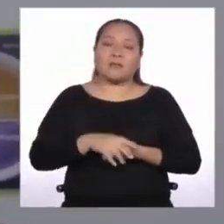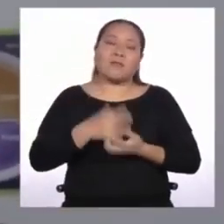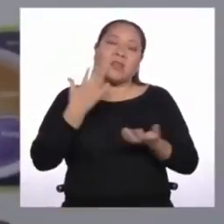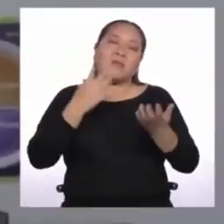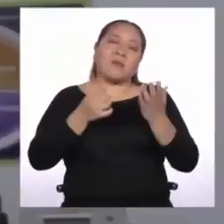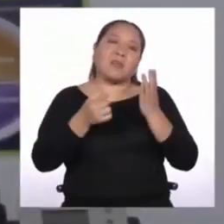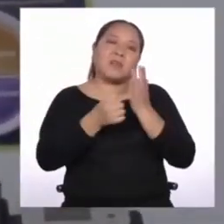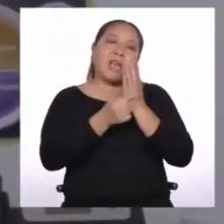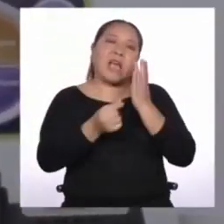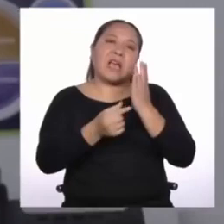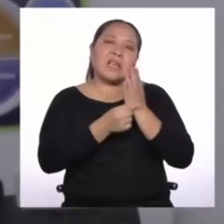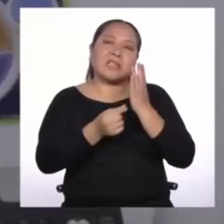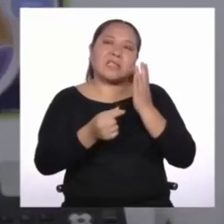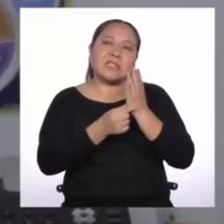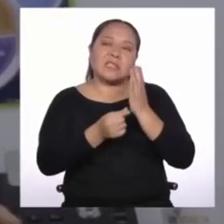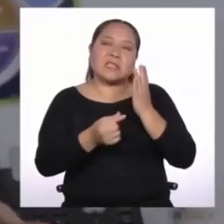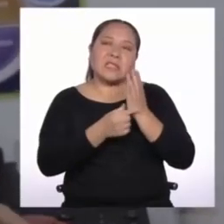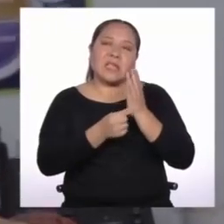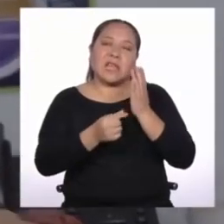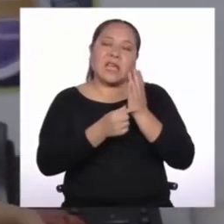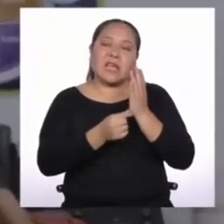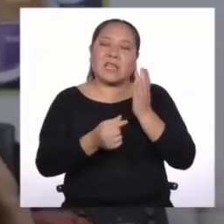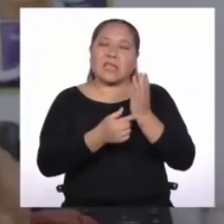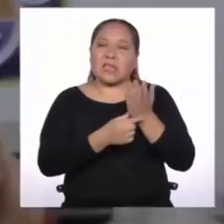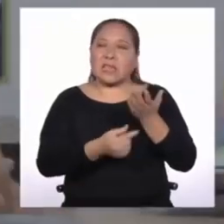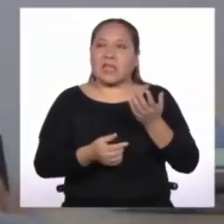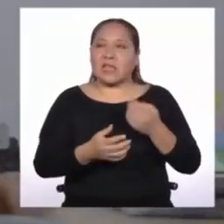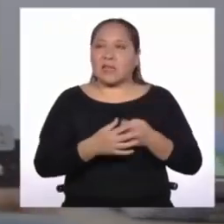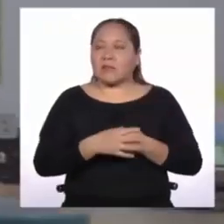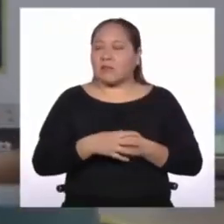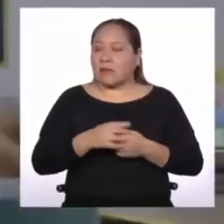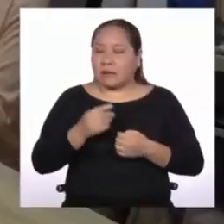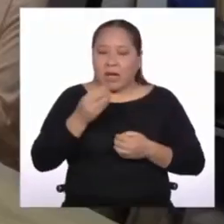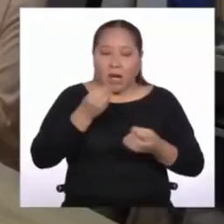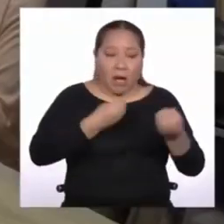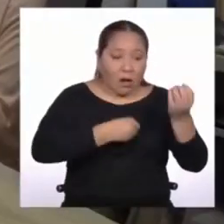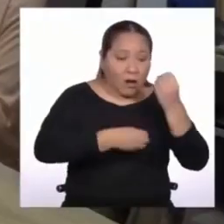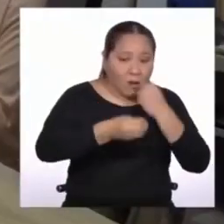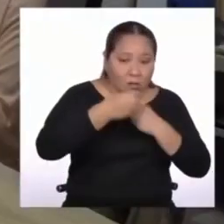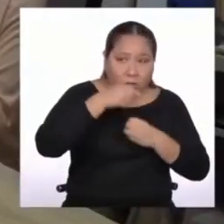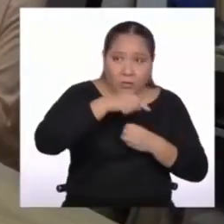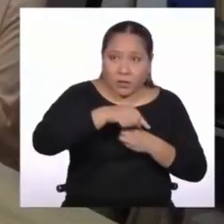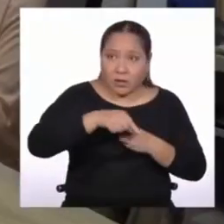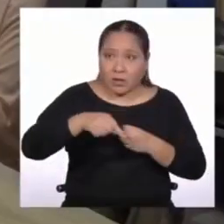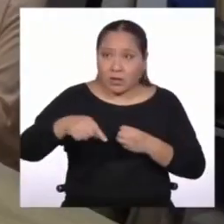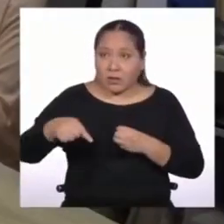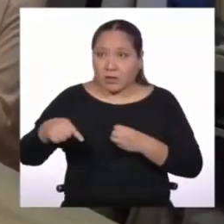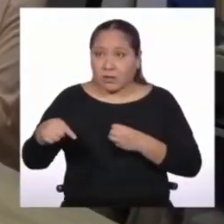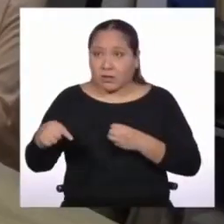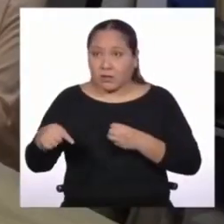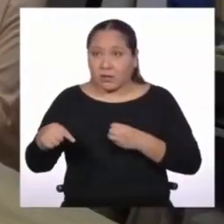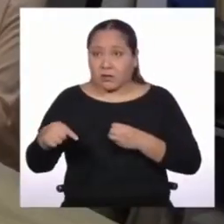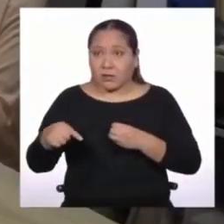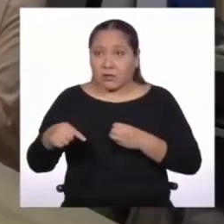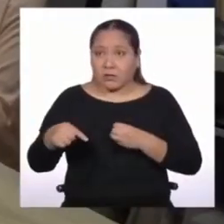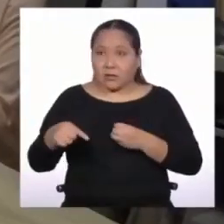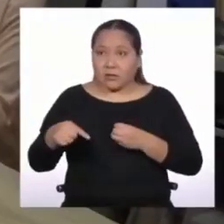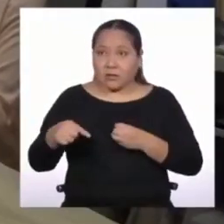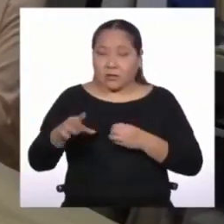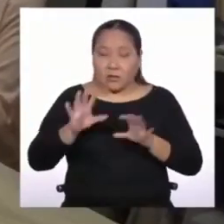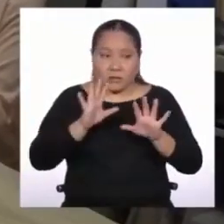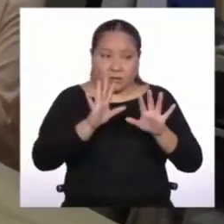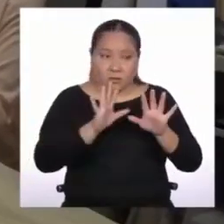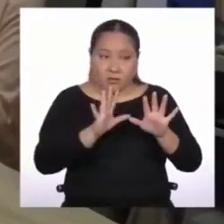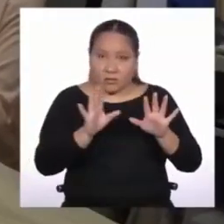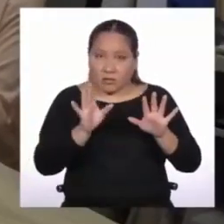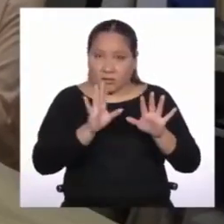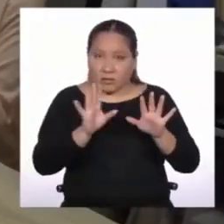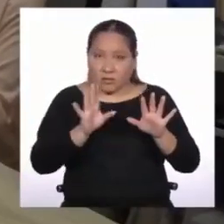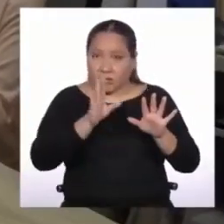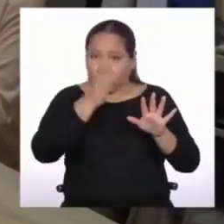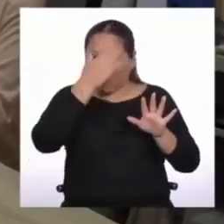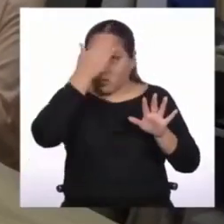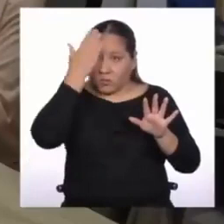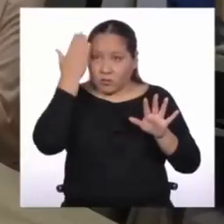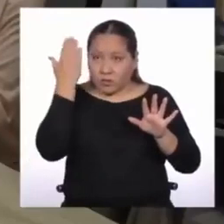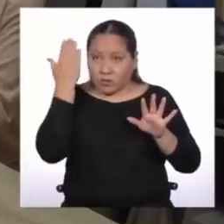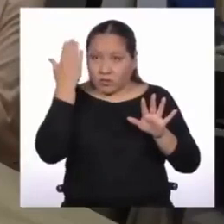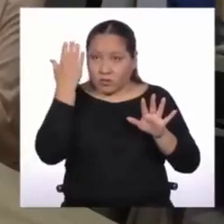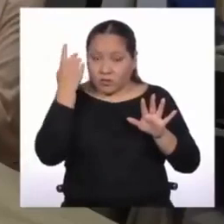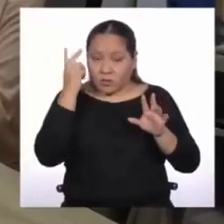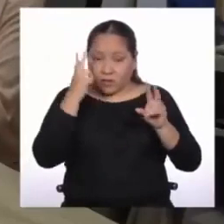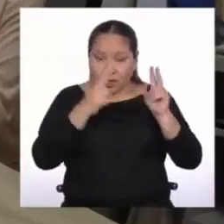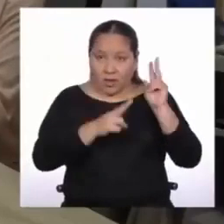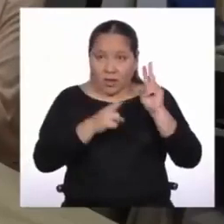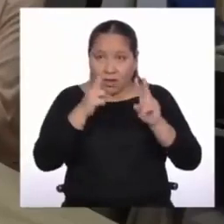comerme esto que está en la mesa porque ya me ha generado un poquito de hambre. Un momentito. Así que me voy organizando. Un momentito, Diego. No te olvides que hay que